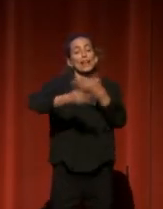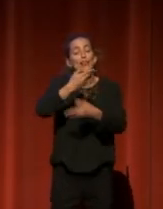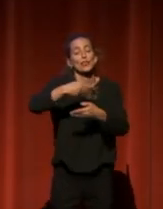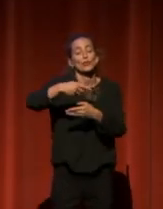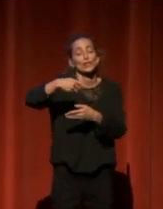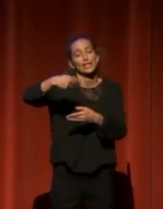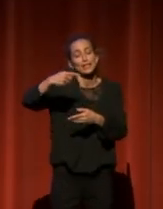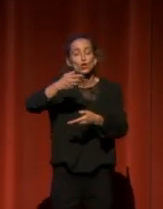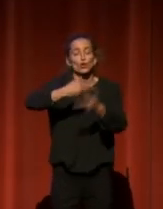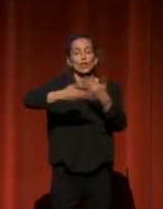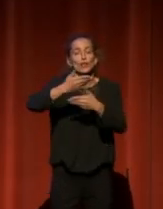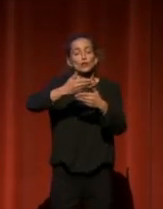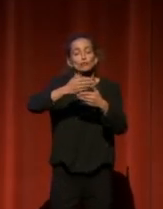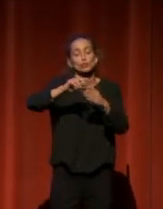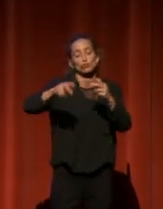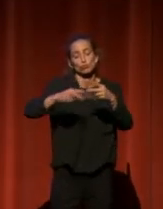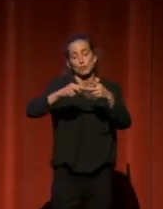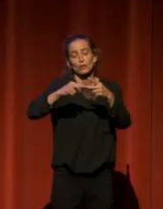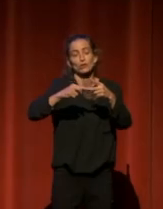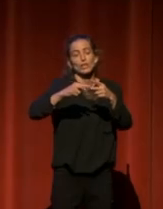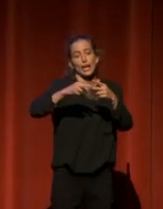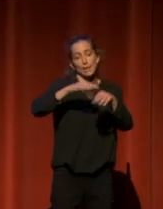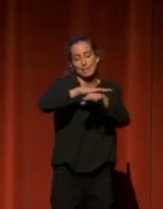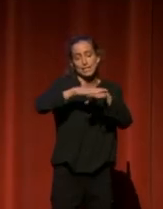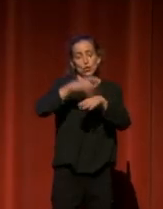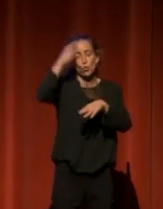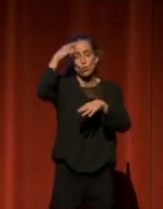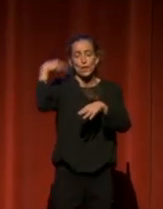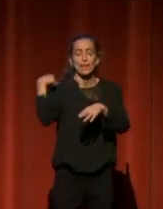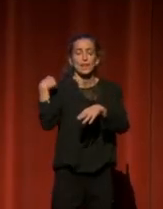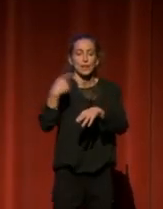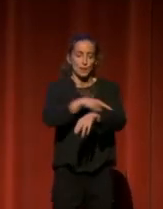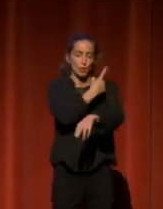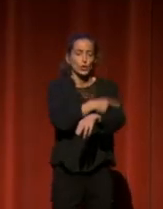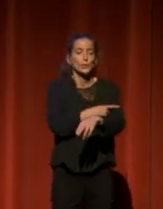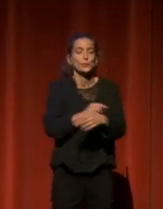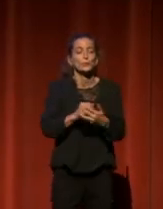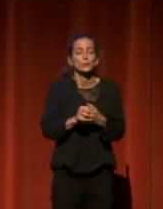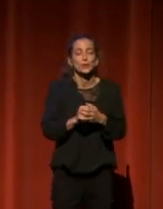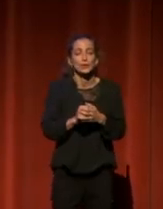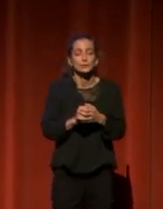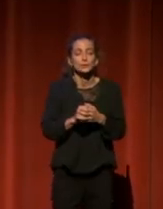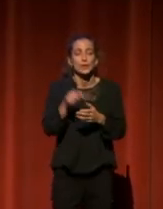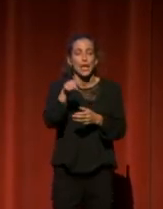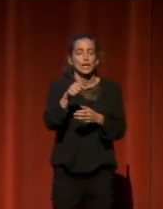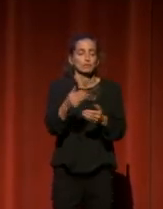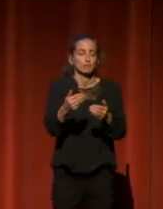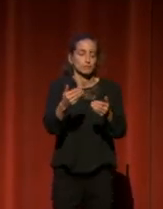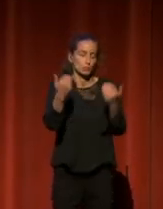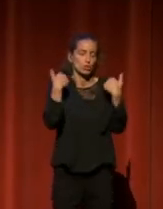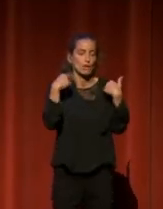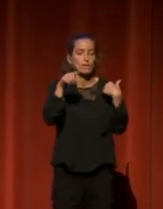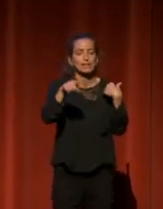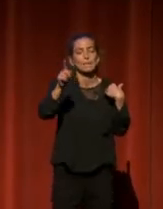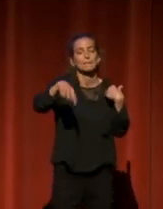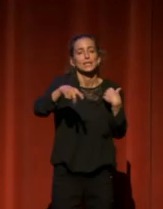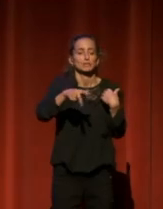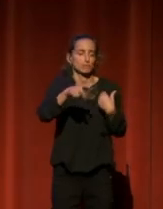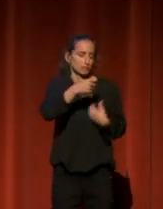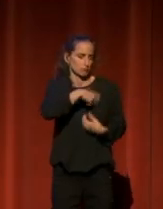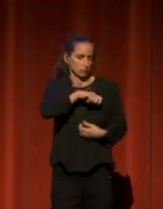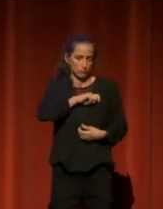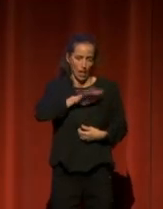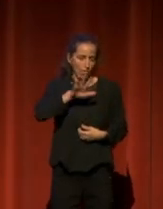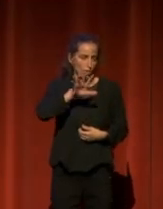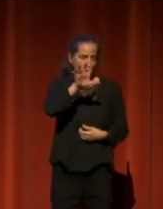General de Coordinación Bibliotecaria del Ministerio de Cultura y Deporte, entre otras tareas relacionadas con la cooperación en el ámbito nacional e internacional,